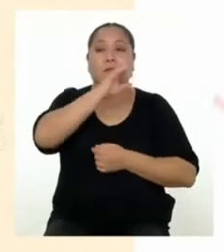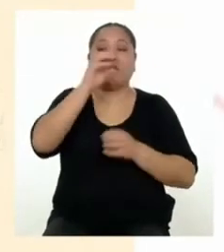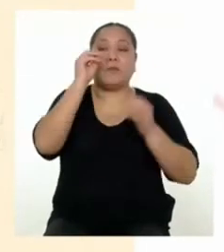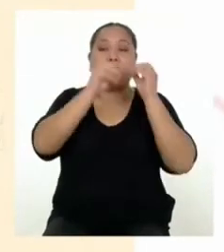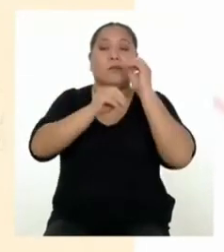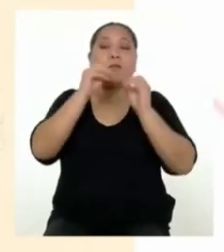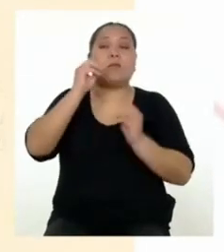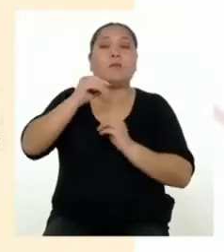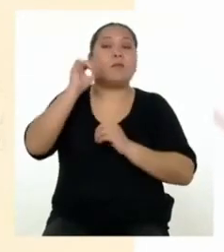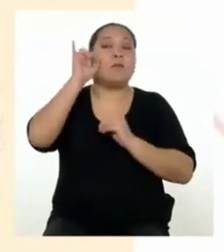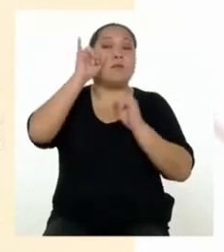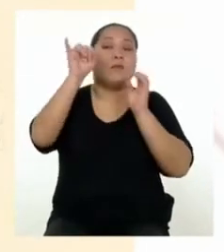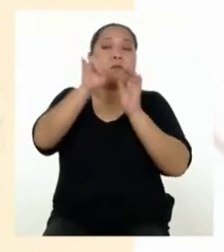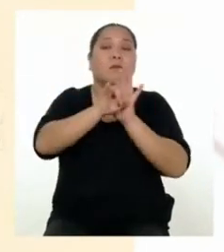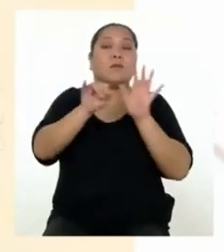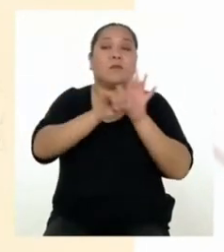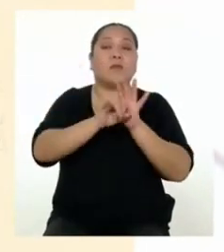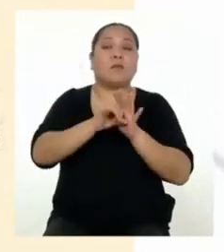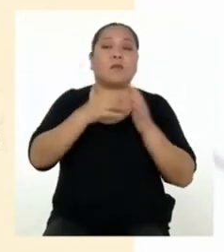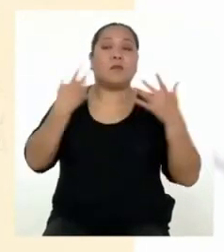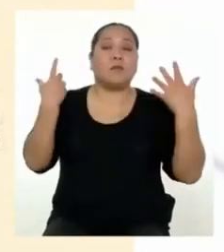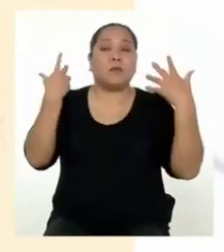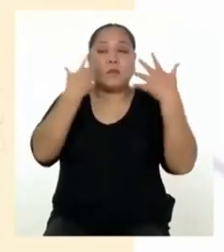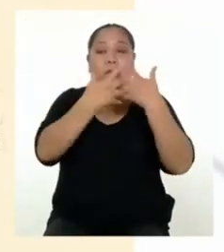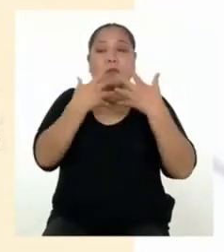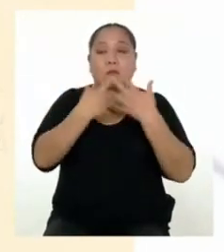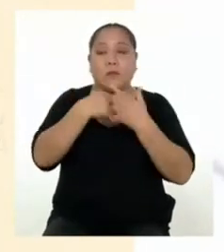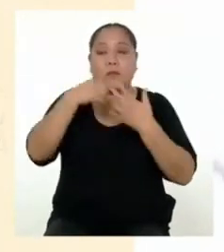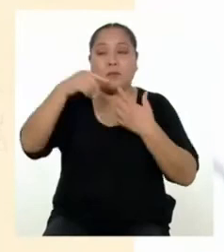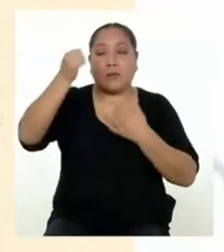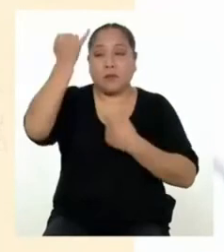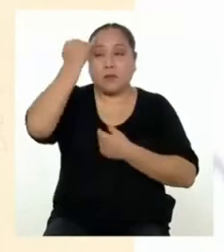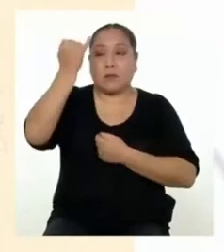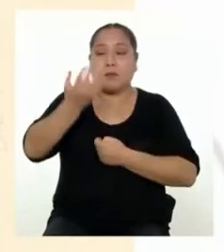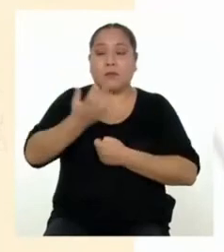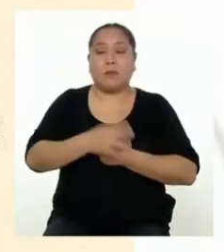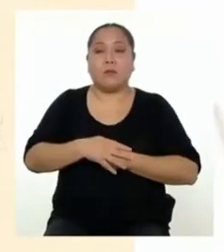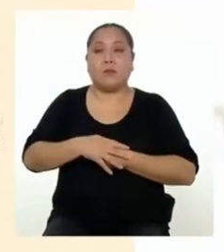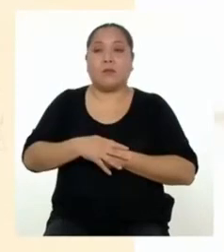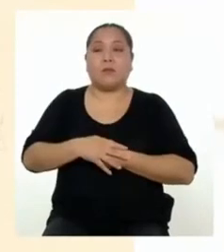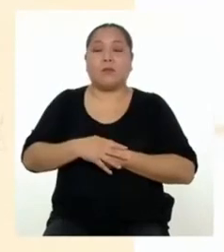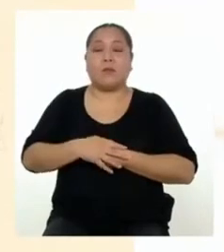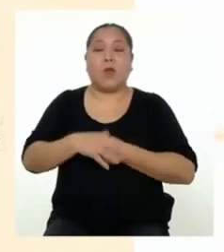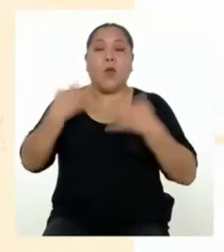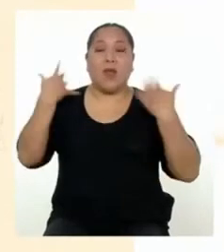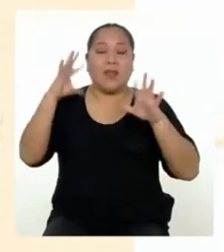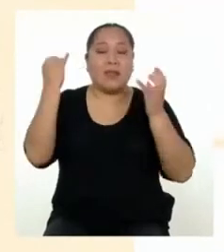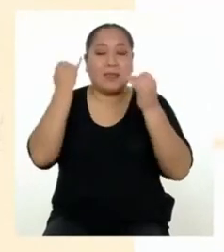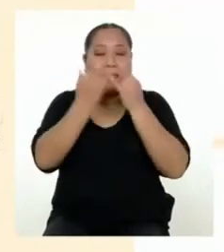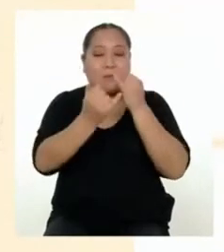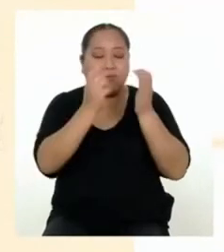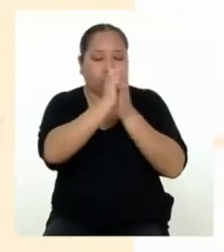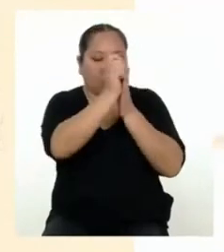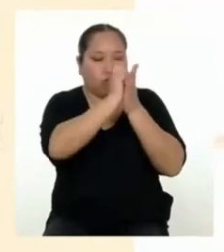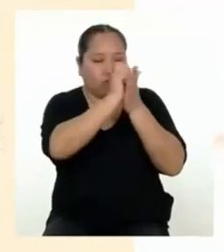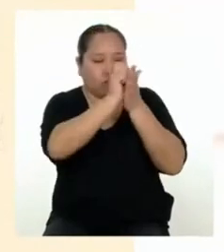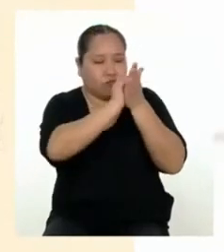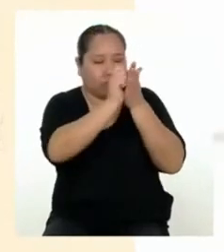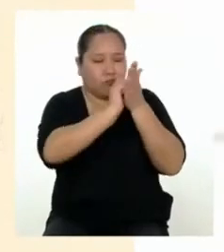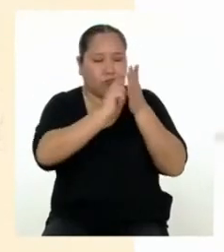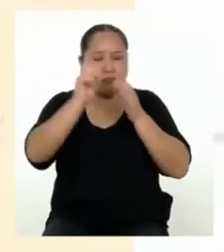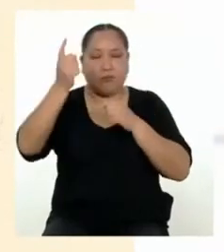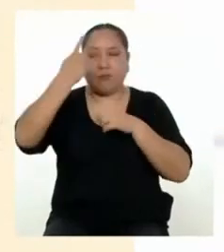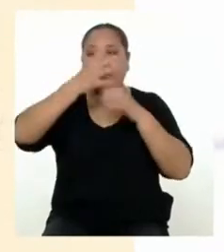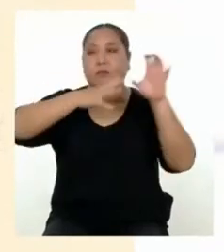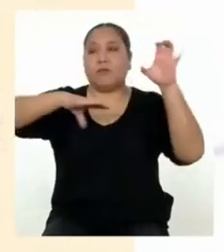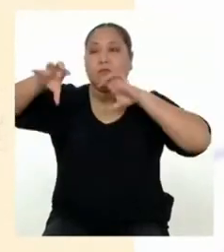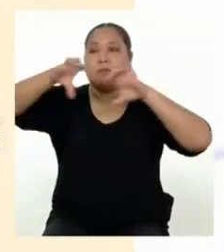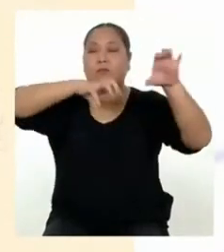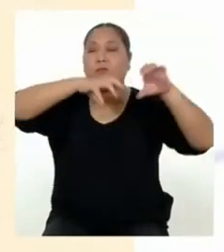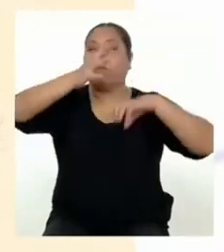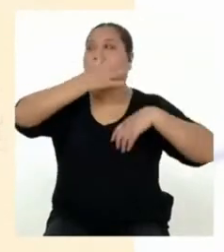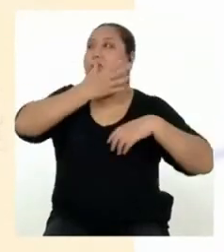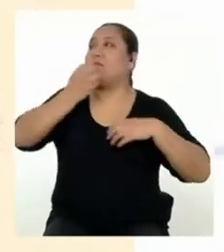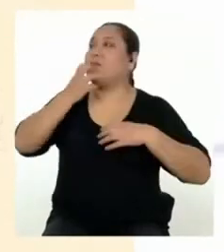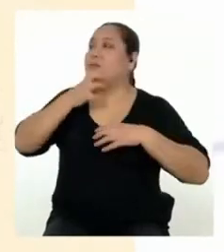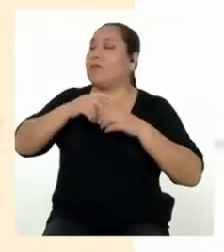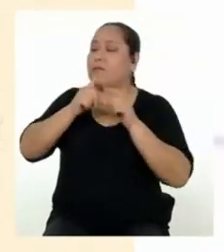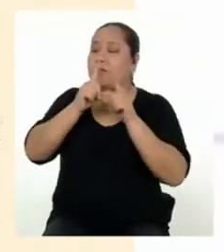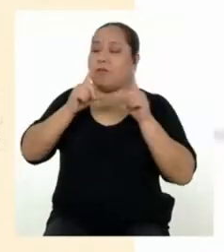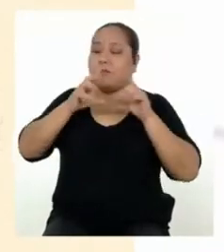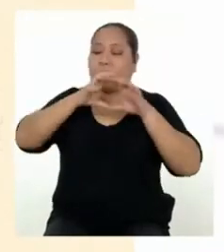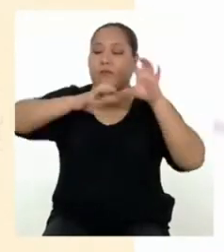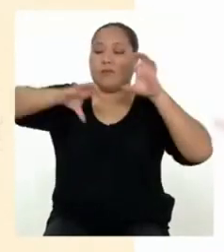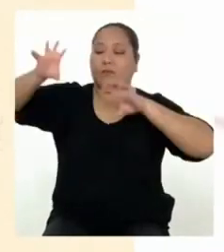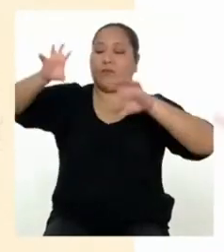incluir y las imágenes están relacionadas a los acuerdos que has propuesto. Cuando terminemos de redactar el primer borrador, podré distribuir mejor los